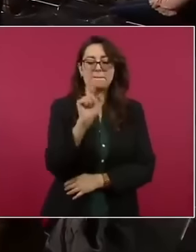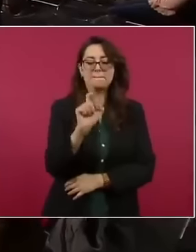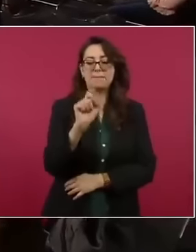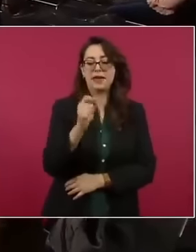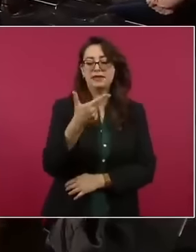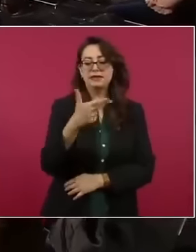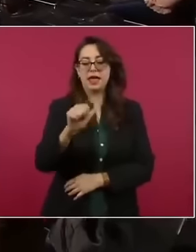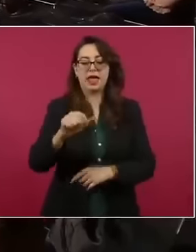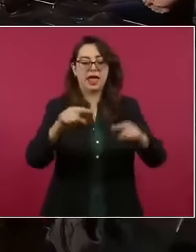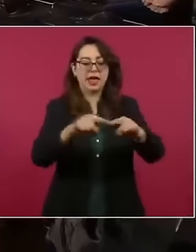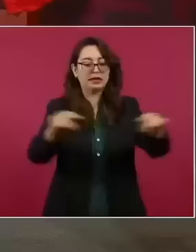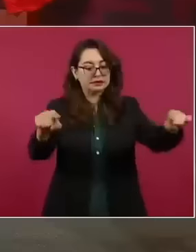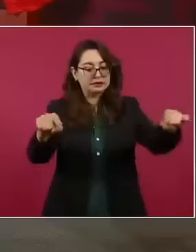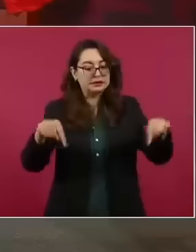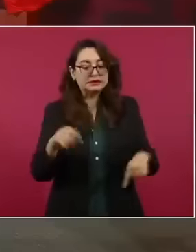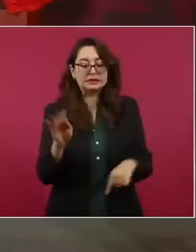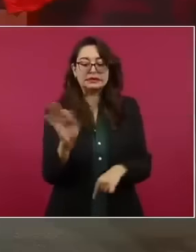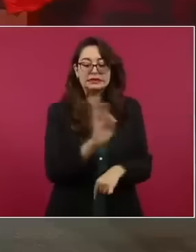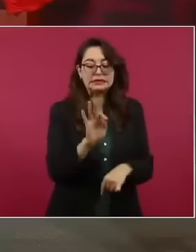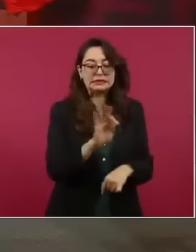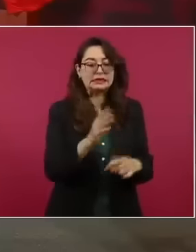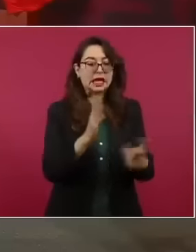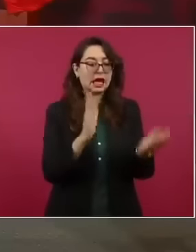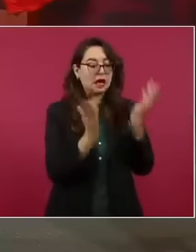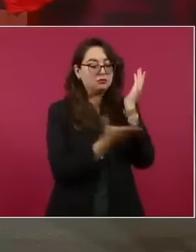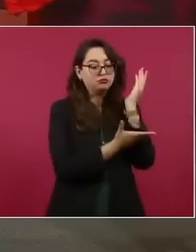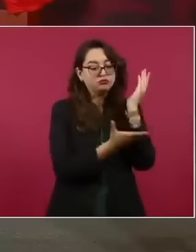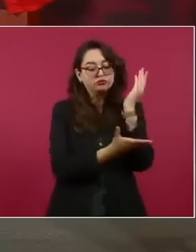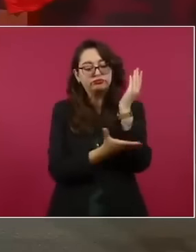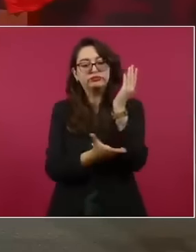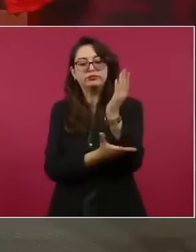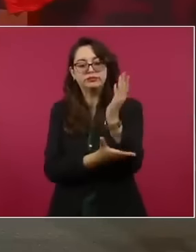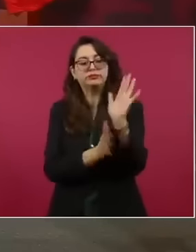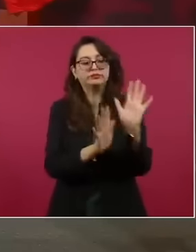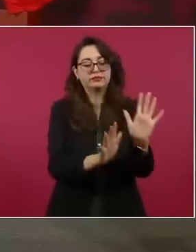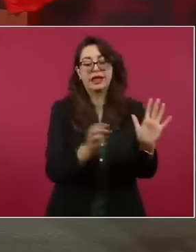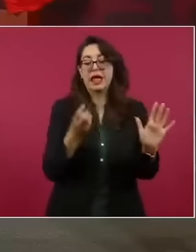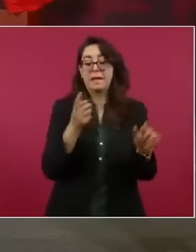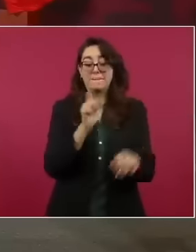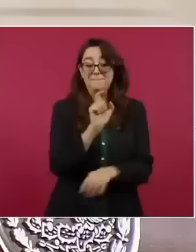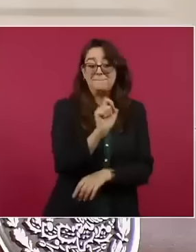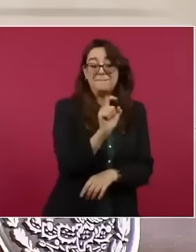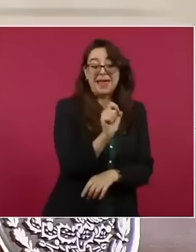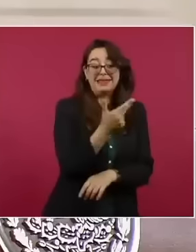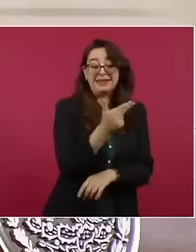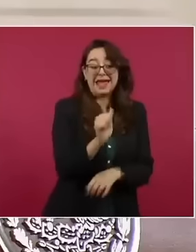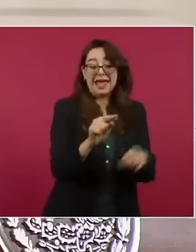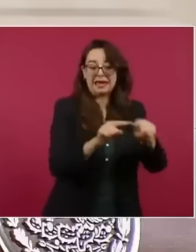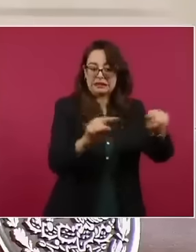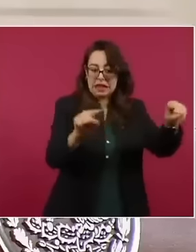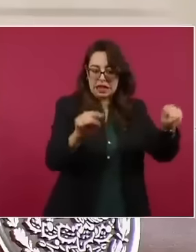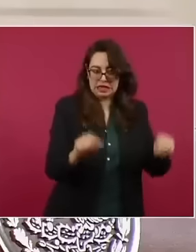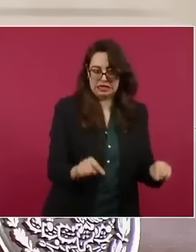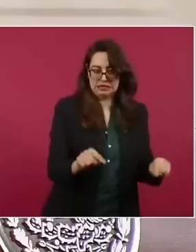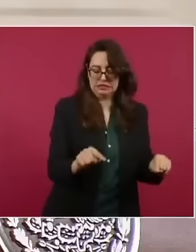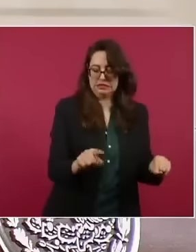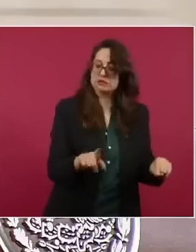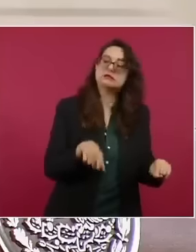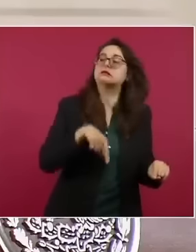que estamos afectando, estamos compensando 353 hectáreas que están ubicadas en el sistema